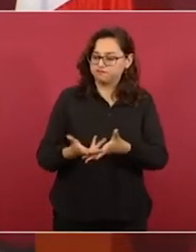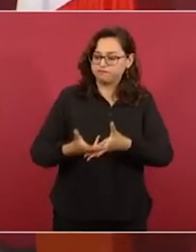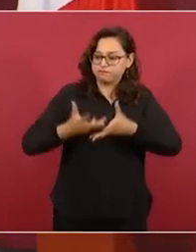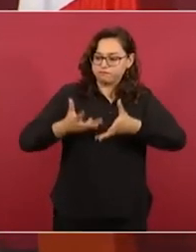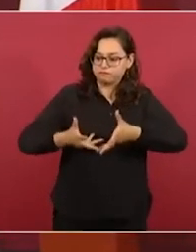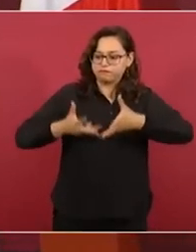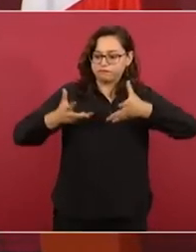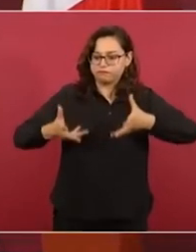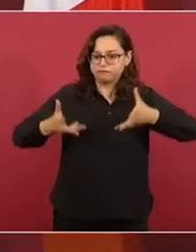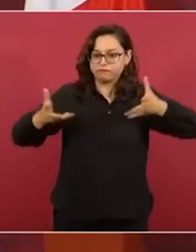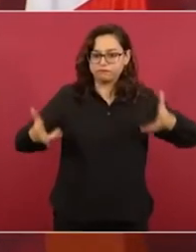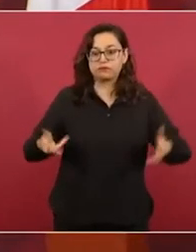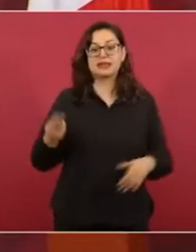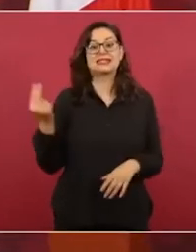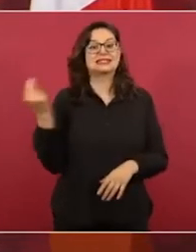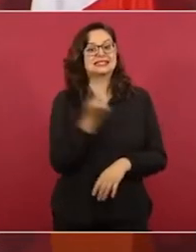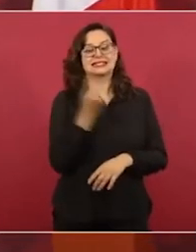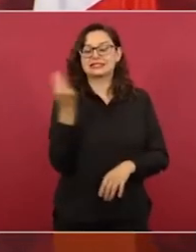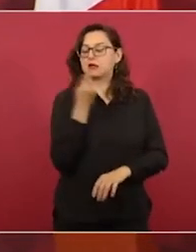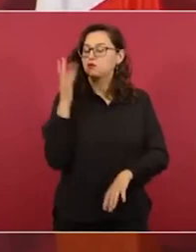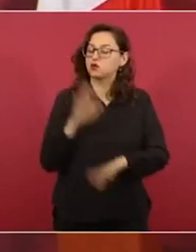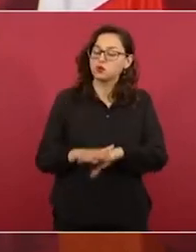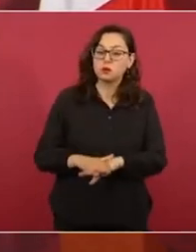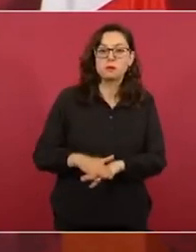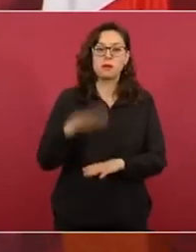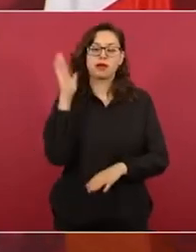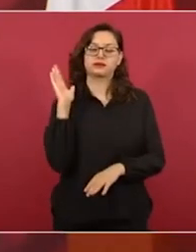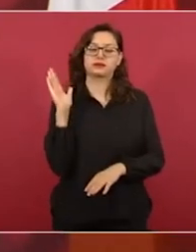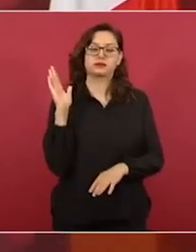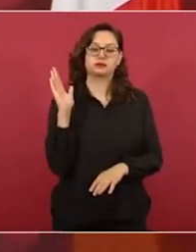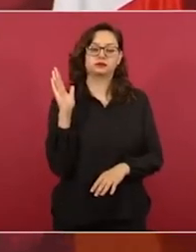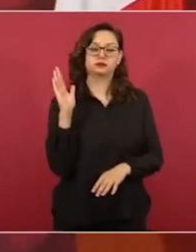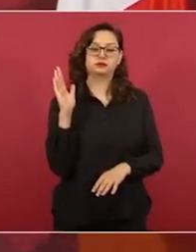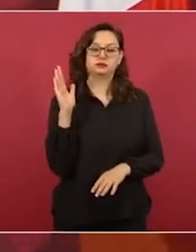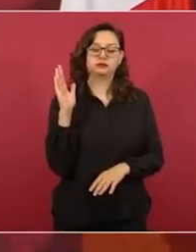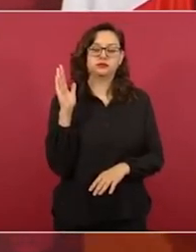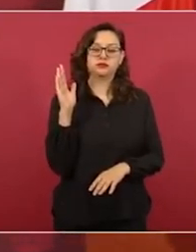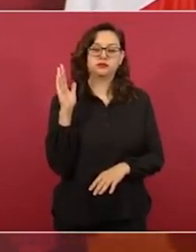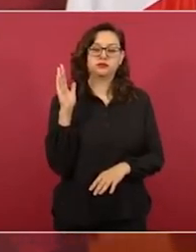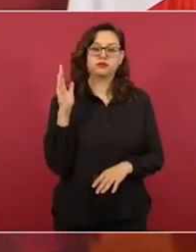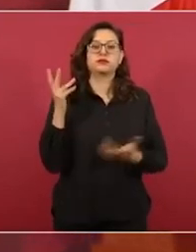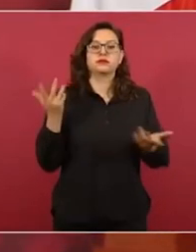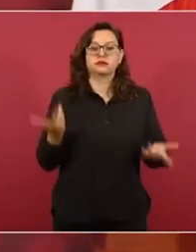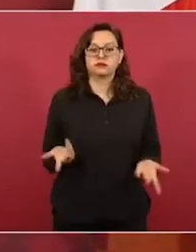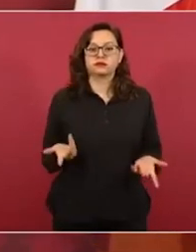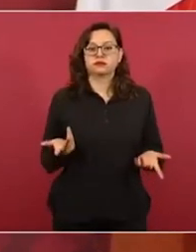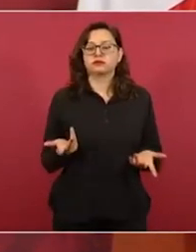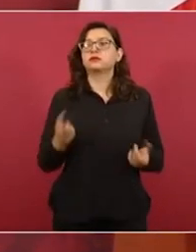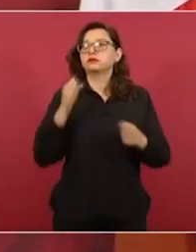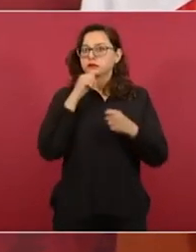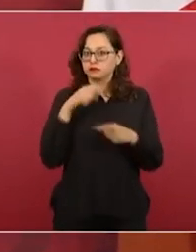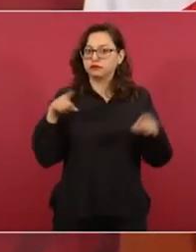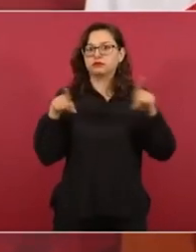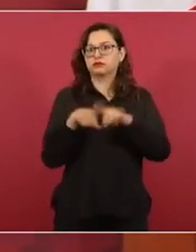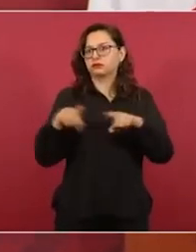El país para que puedan importarse alimentos